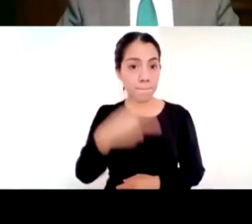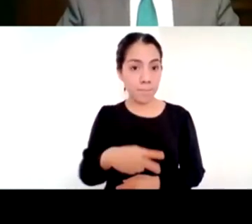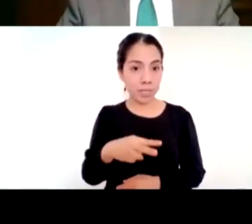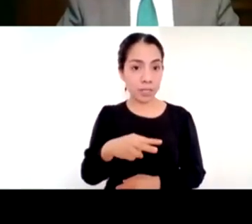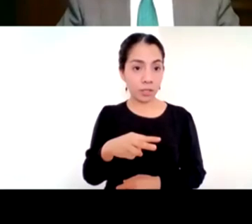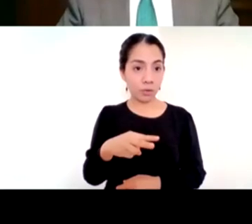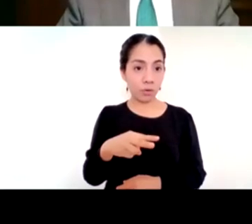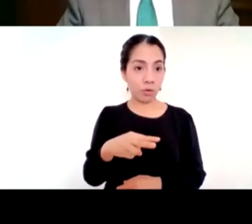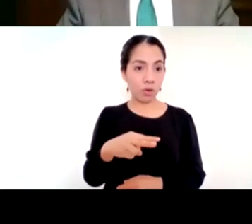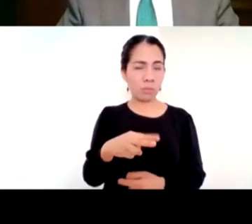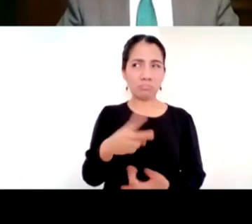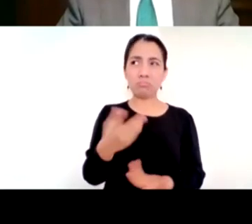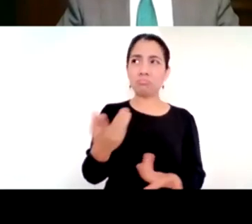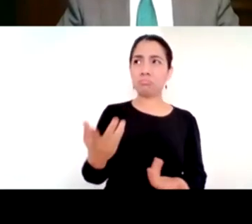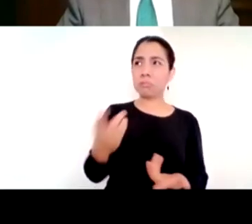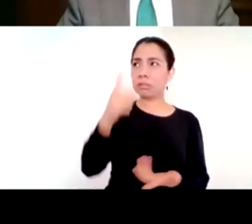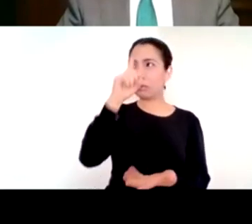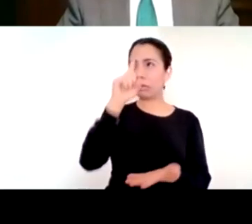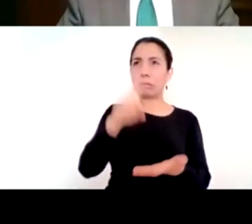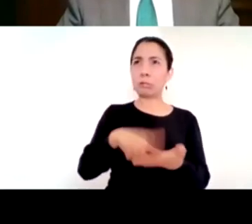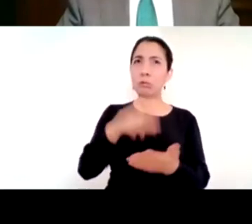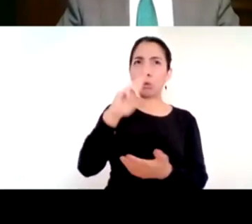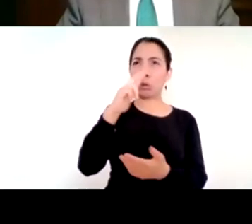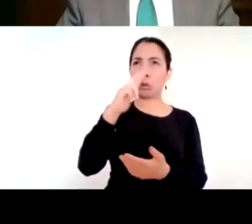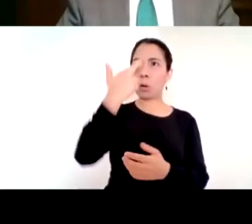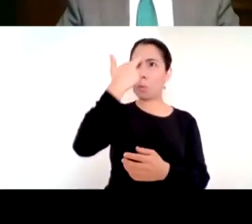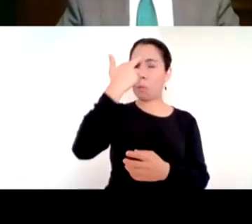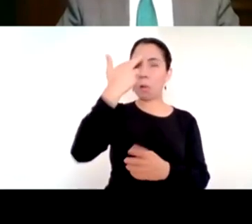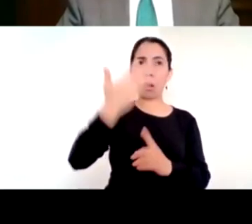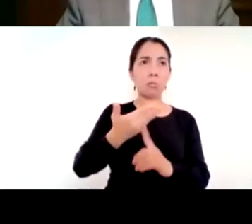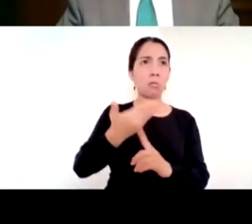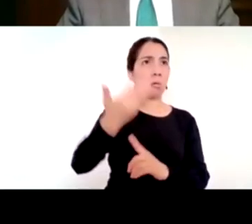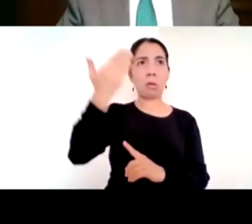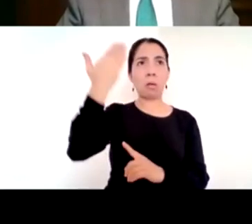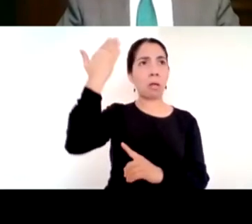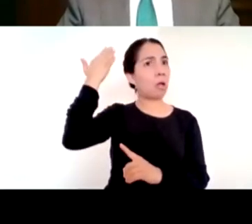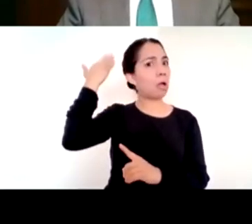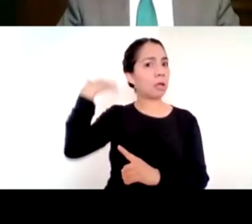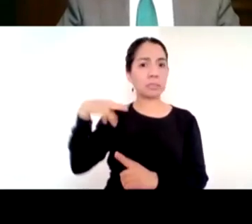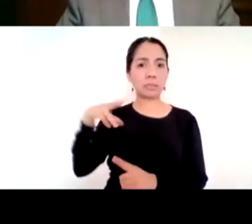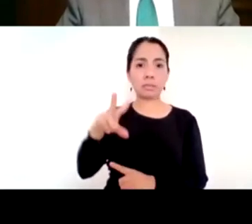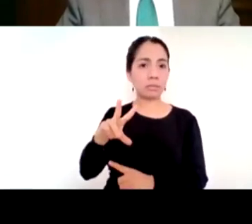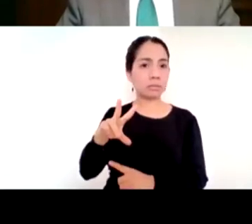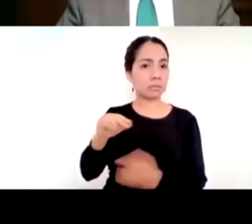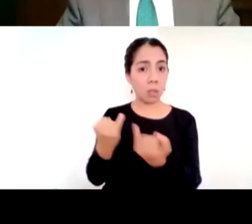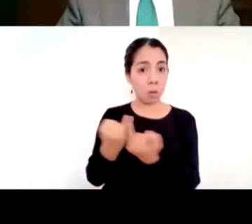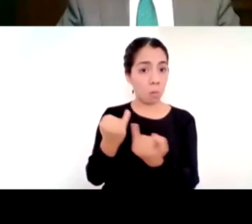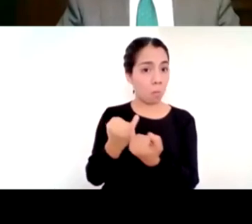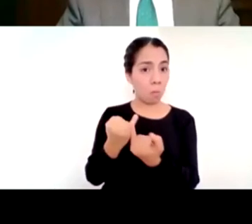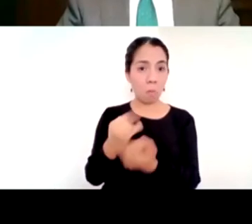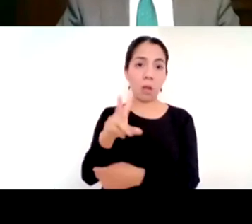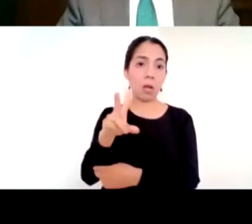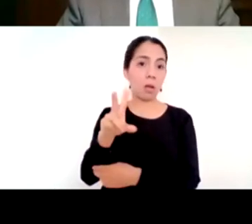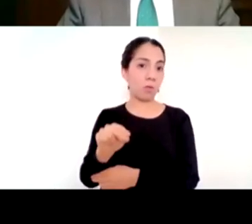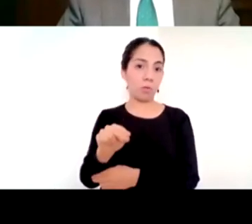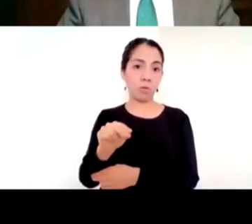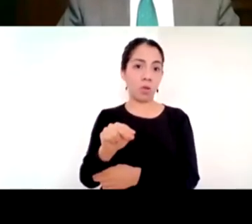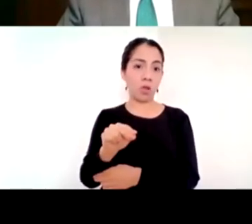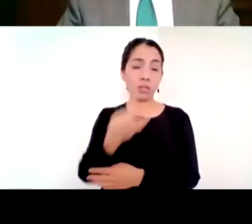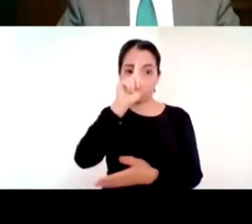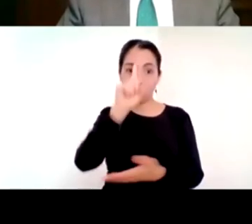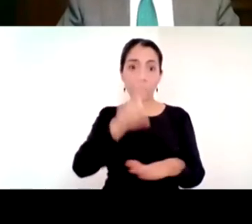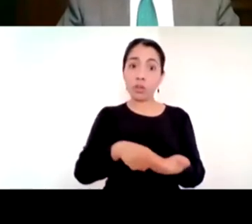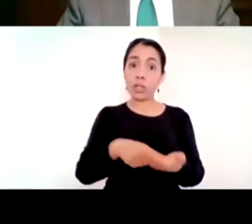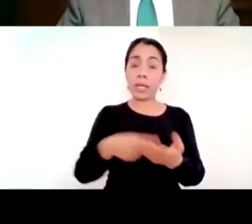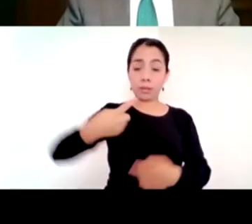y no encuentro muchos que recuerden, alguien ha aprendido, tantos han aprendido a hacer algo de forma nueva en tan poco tiempo.